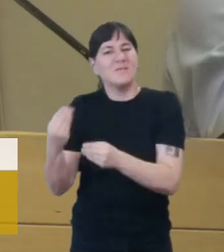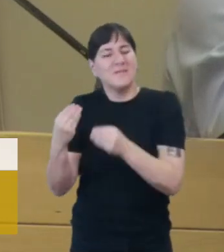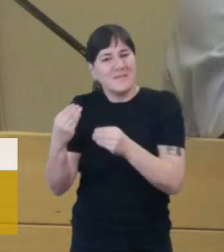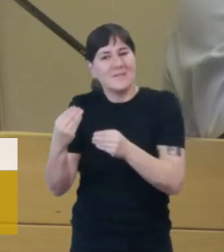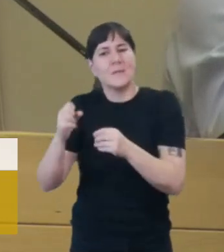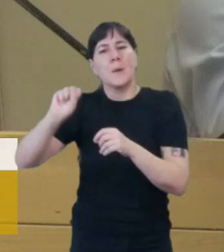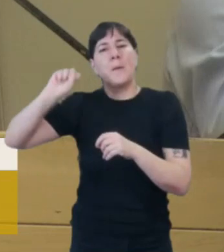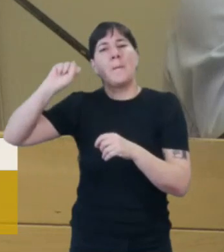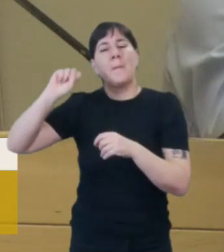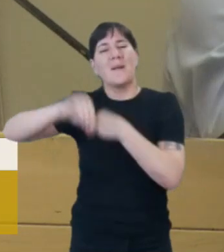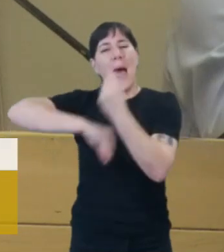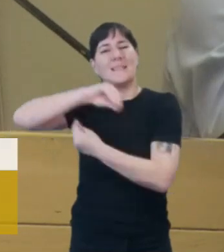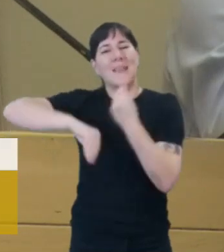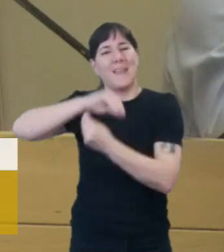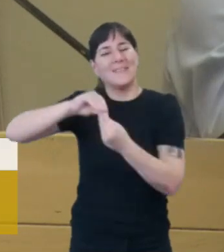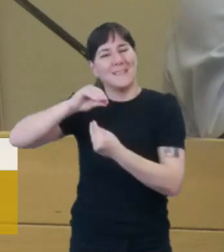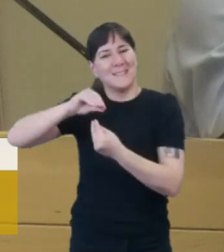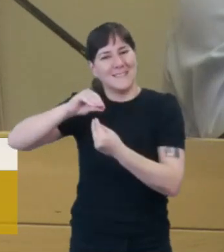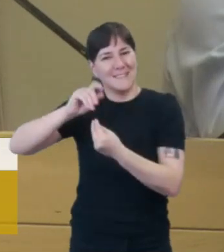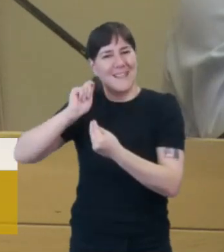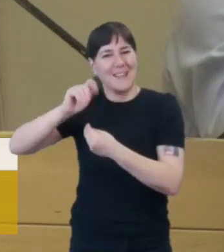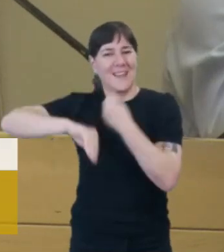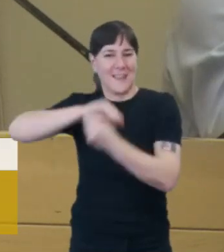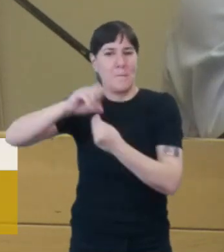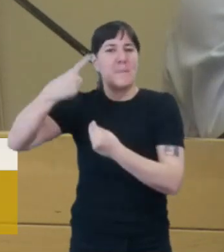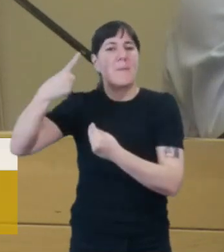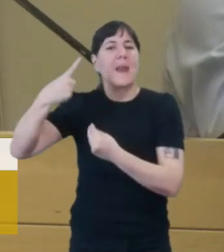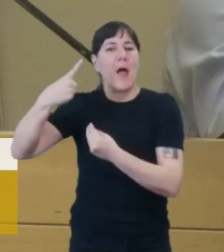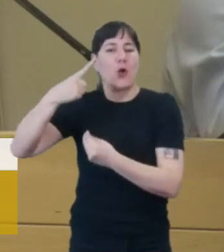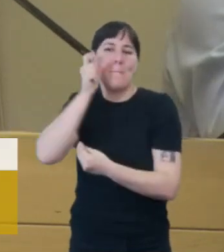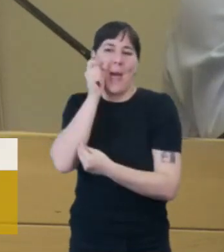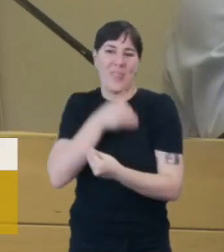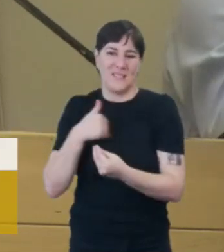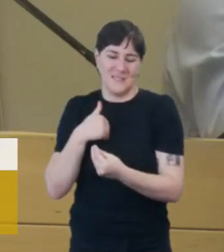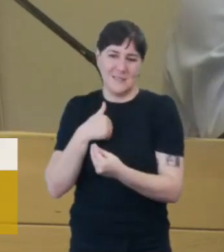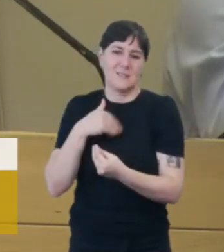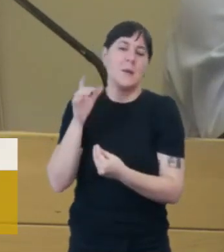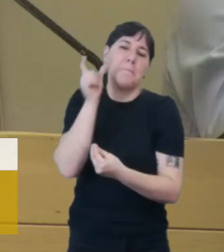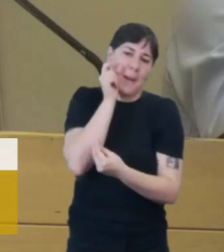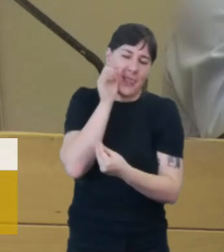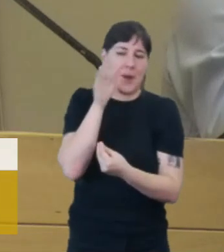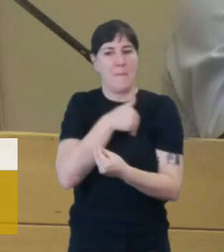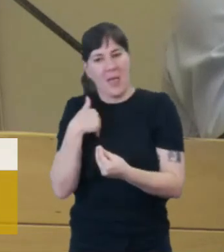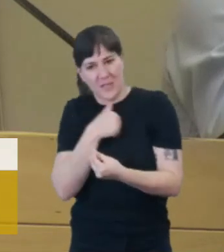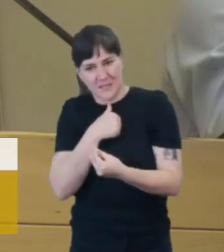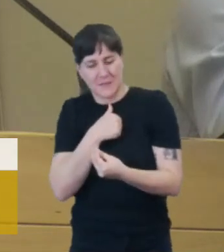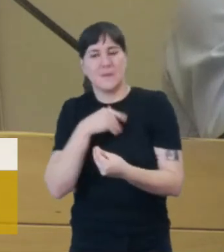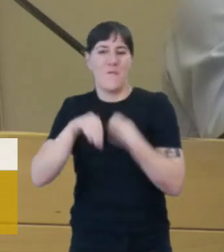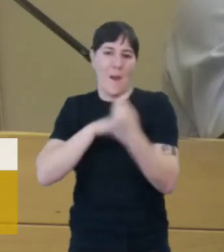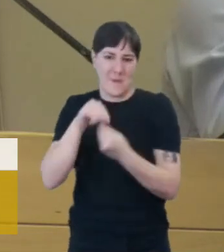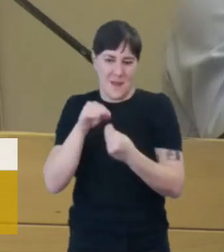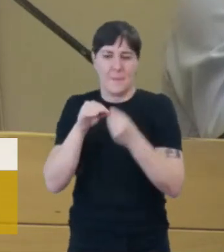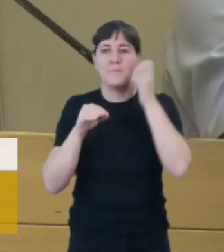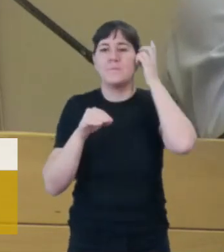primer grado, estamos hablando de padres o madres, padres de familia que pagan,